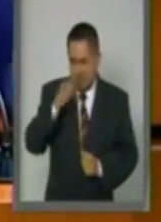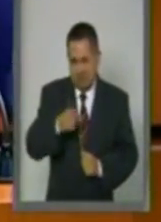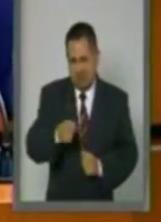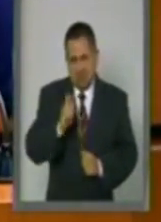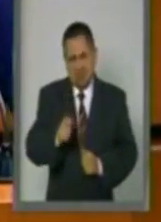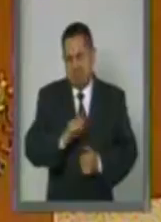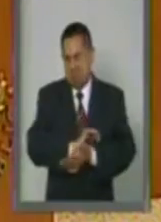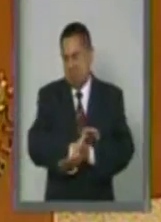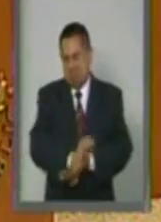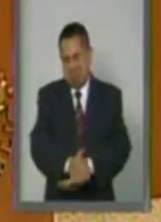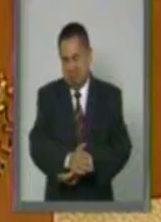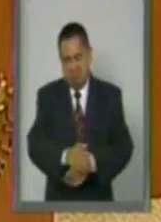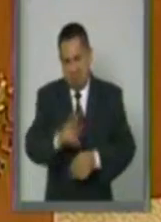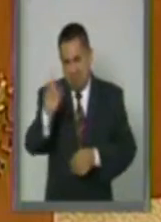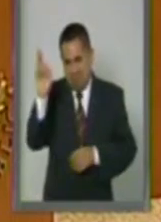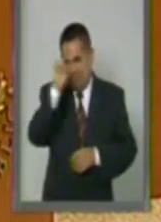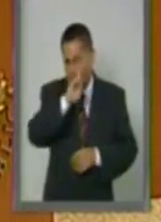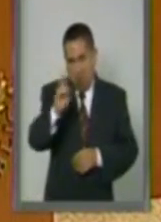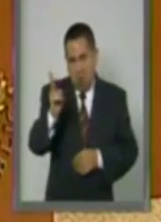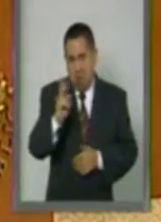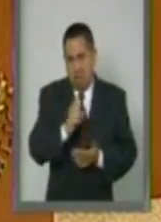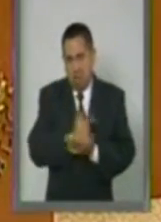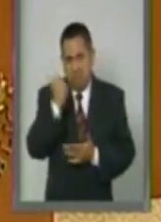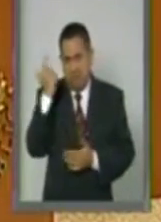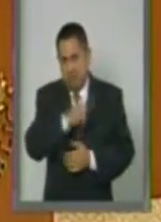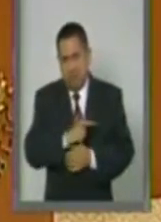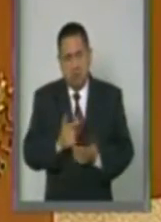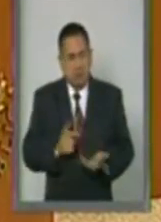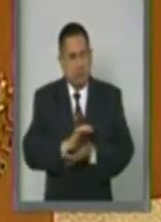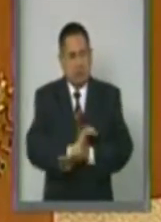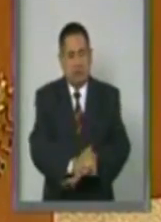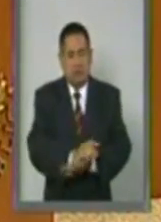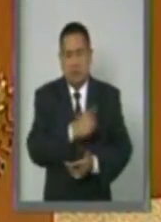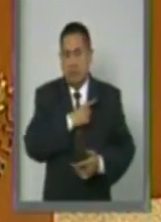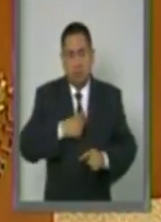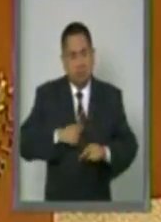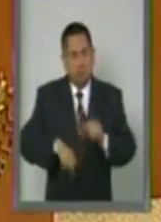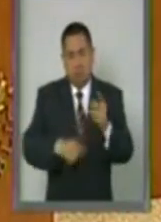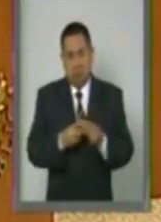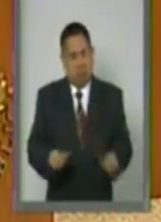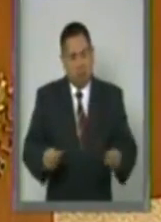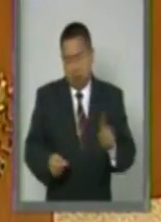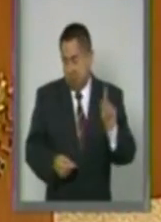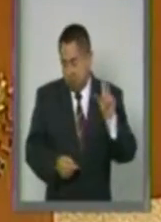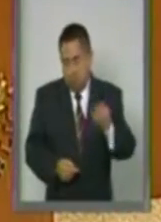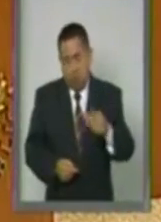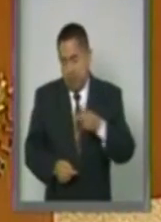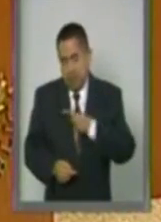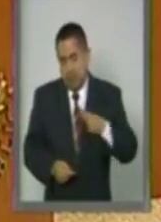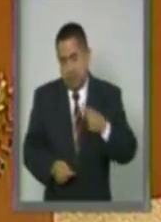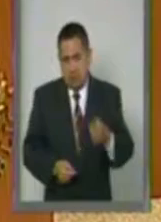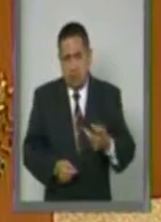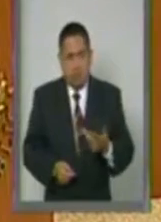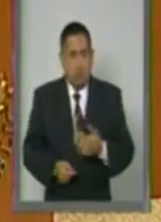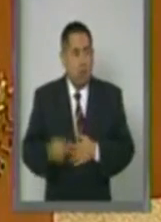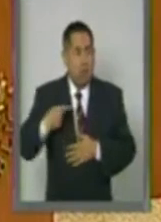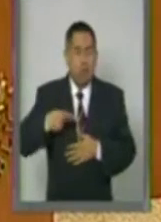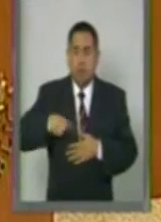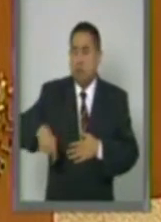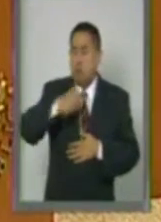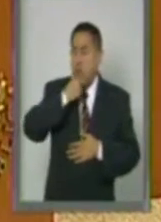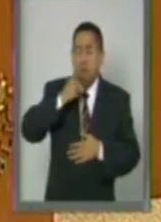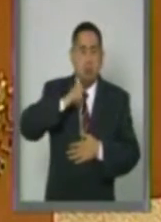discriminación grande, importante, que tenemos que acabar con ellos. Hoy la expectativa de vida de los y las